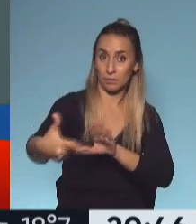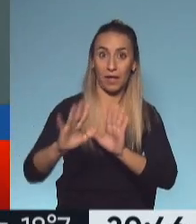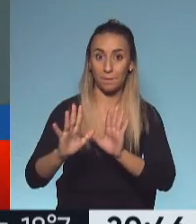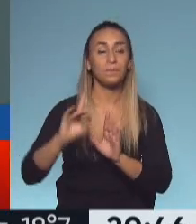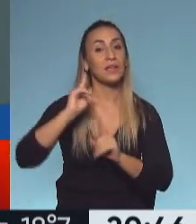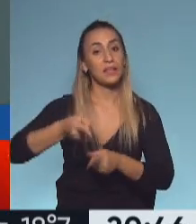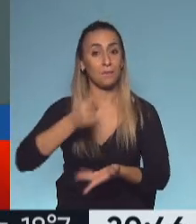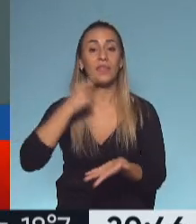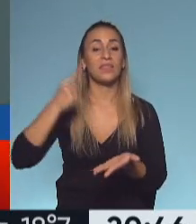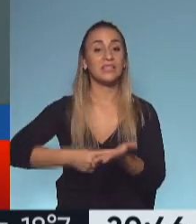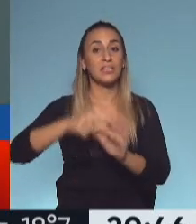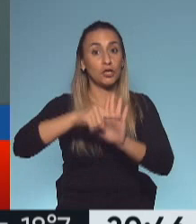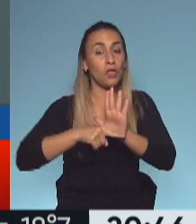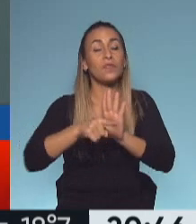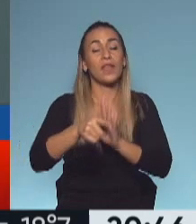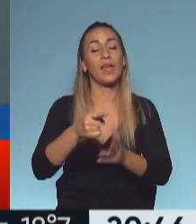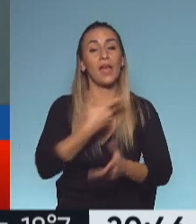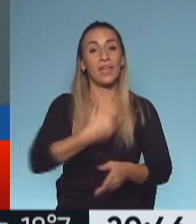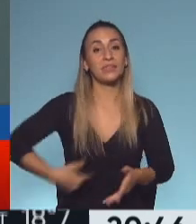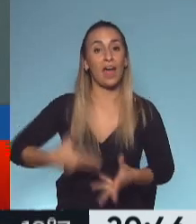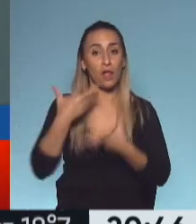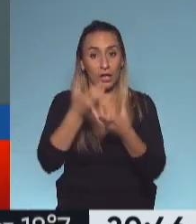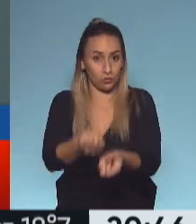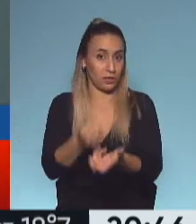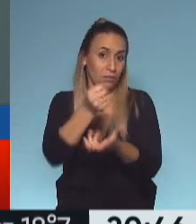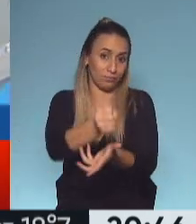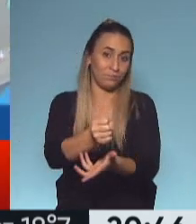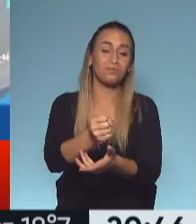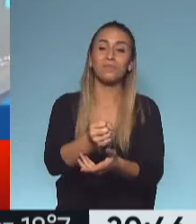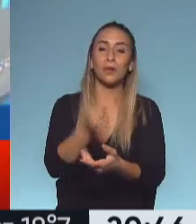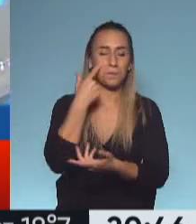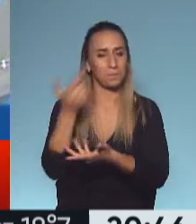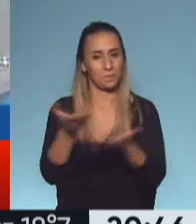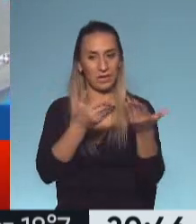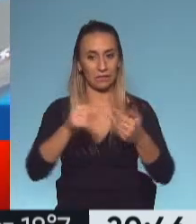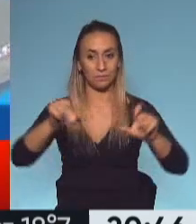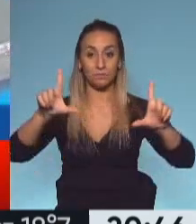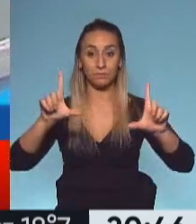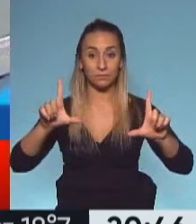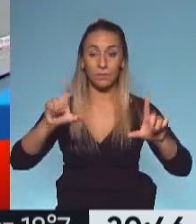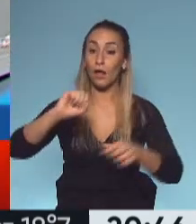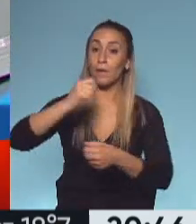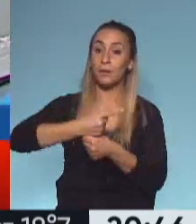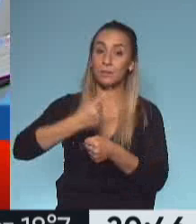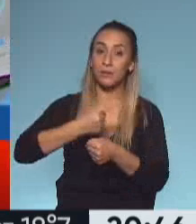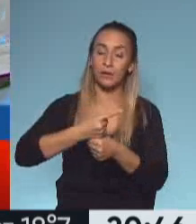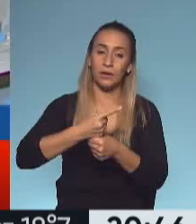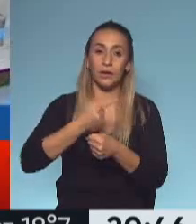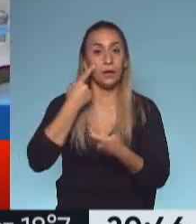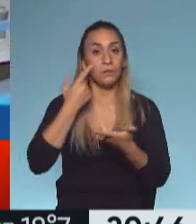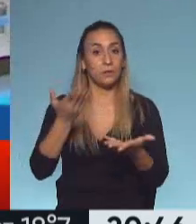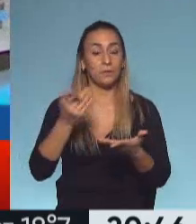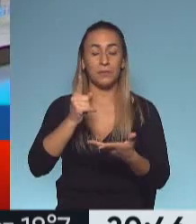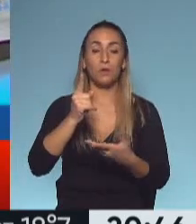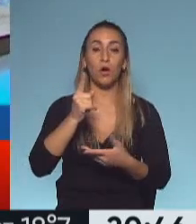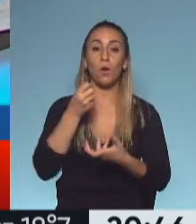económicas de asistencia estatal que ya venimos viendo en el último tiempo. ¿Te parece que las repasemos en pantalla? Nasa, fíjate, primero vamos a estar mencionando